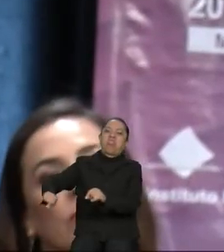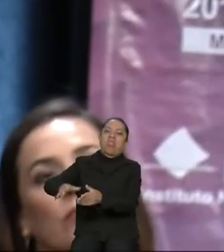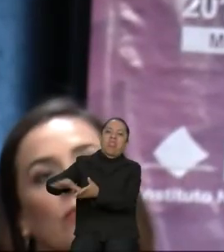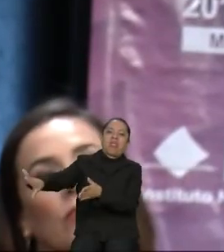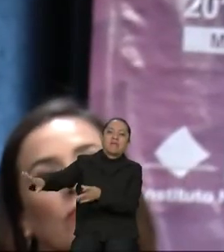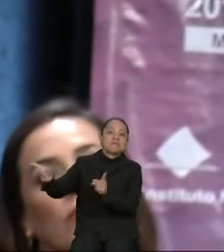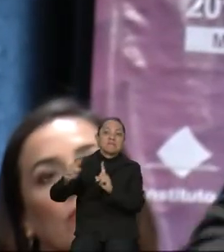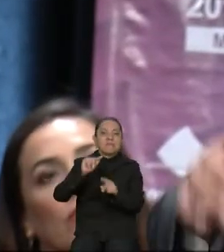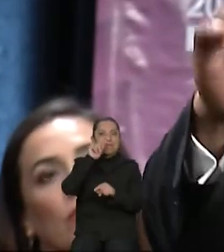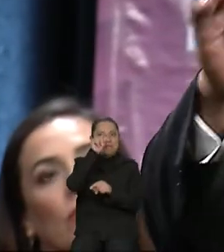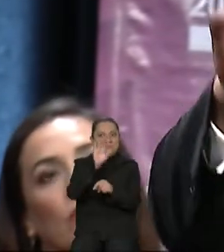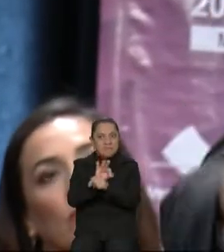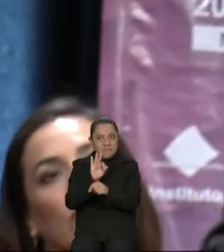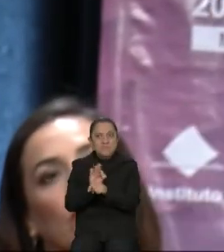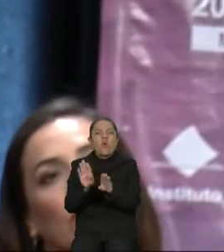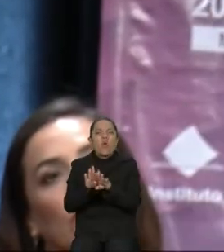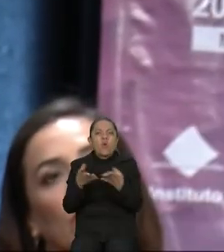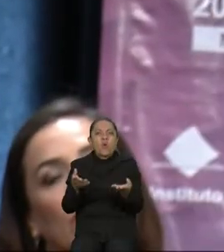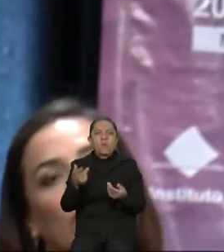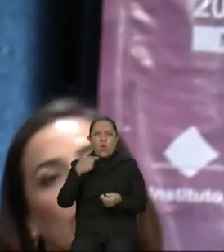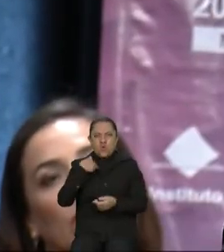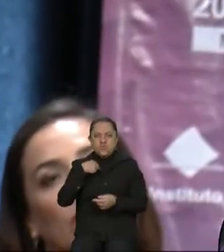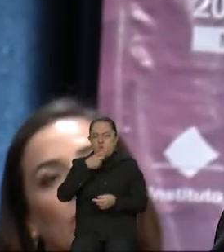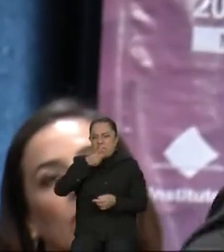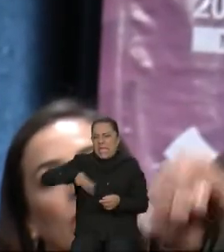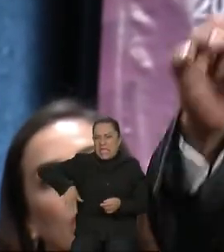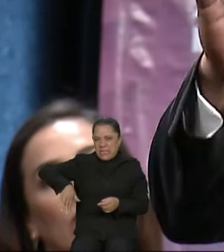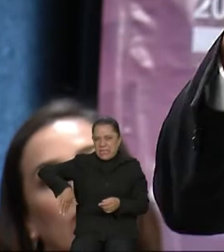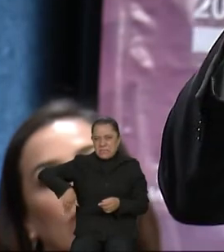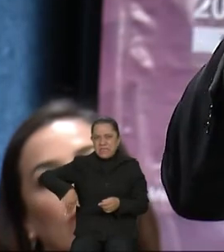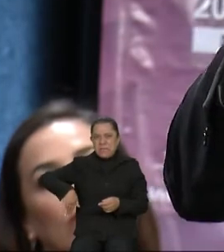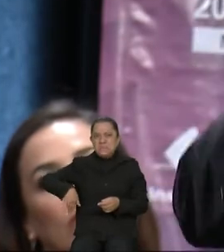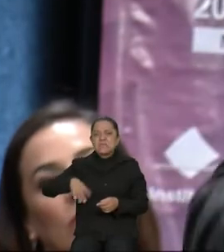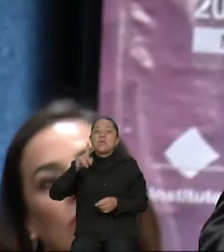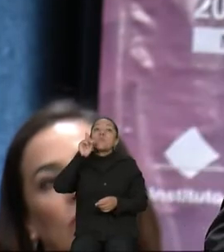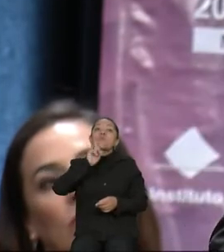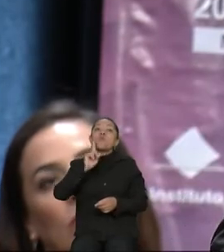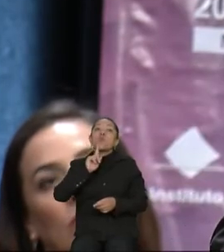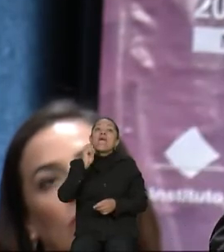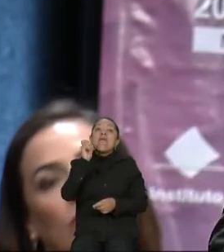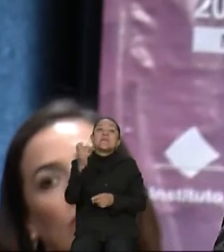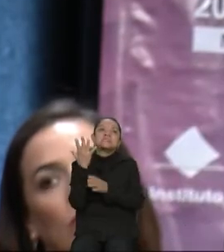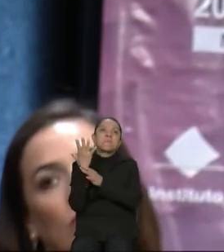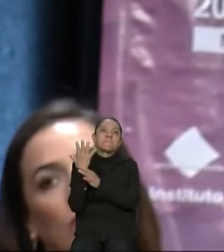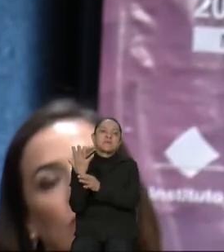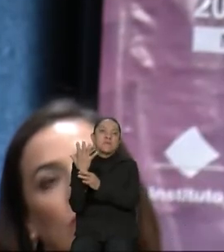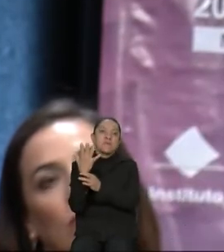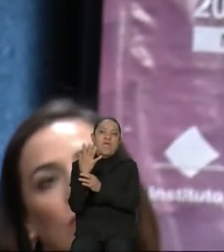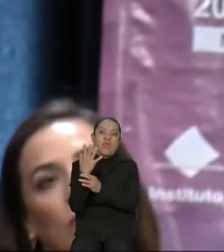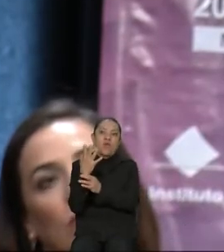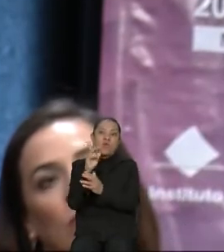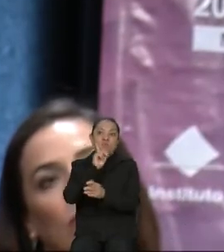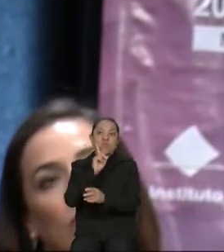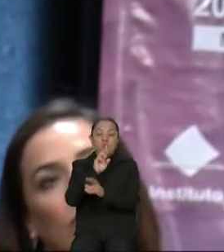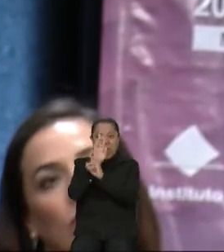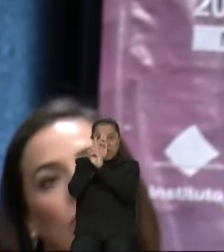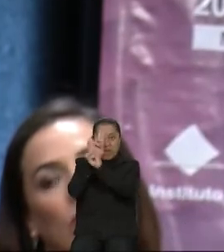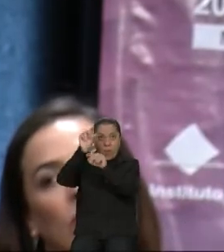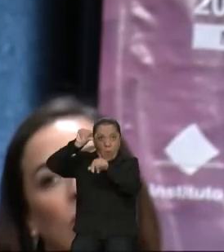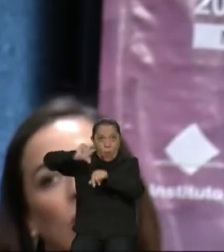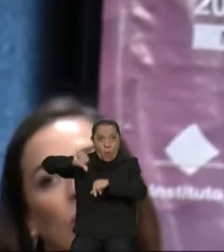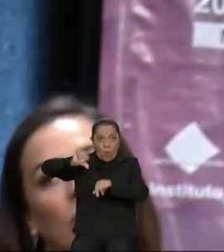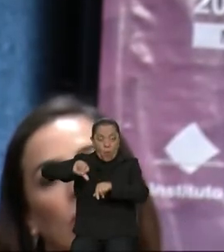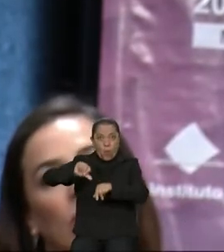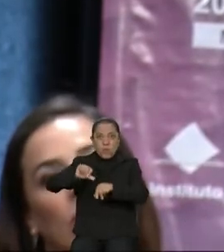que... Yo mencioné hace un ratito que la mujer es la prioridad. La mujer hoy en día es bien